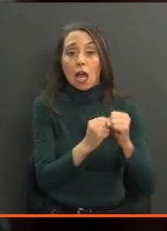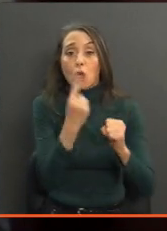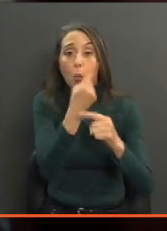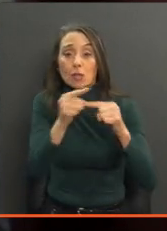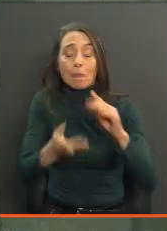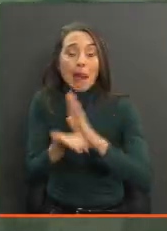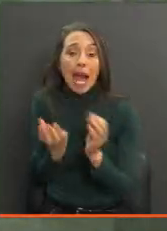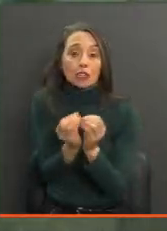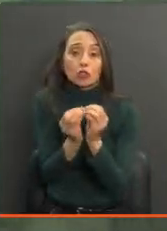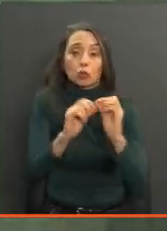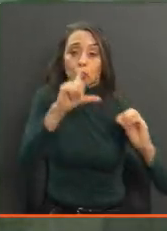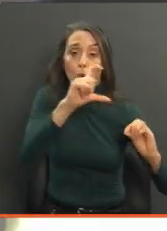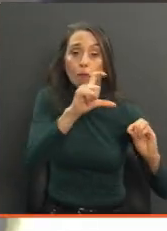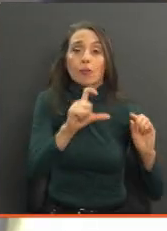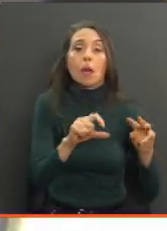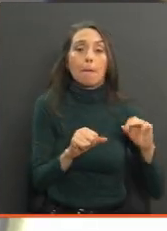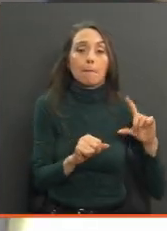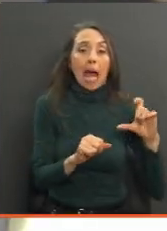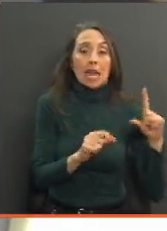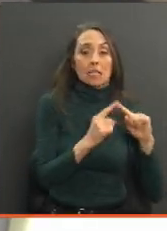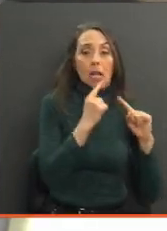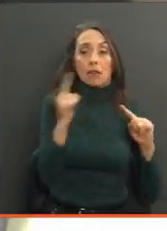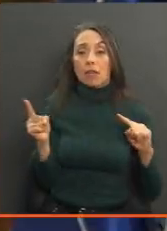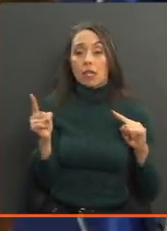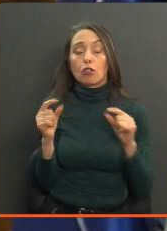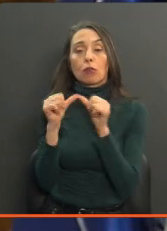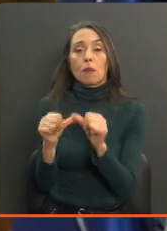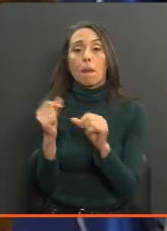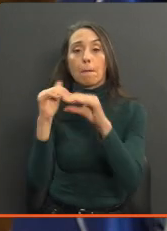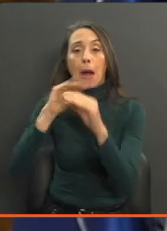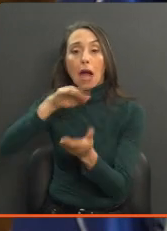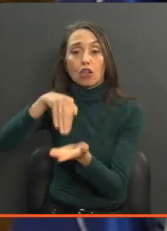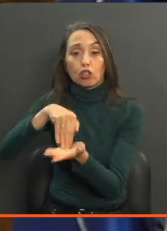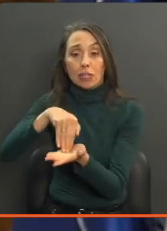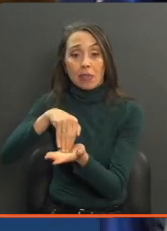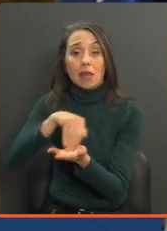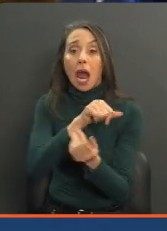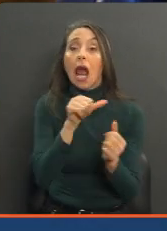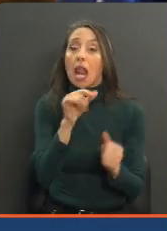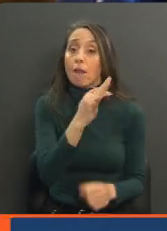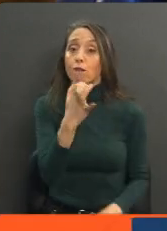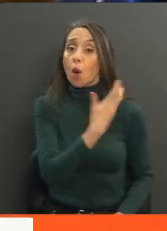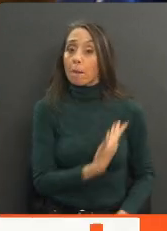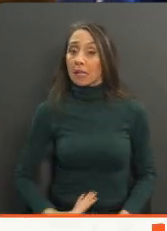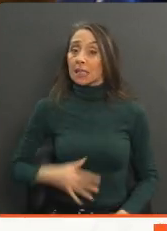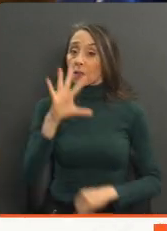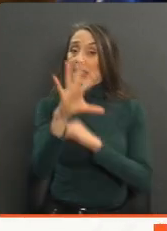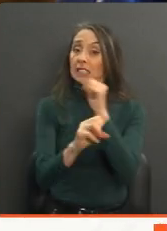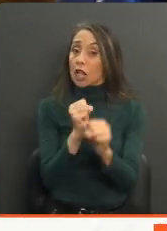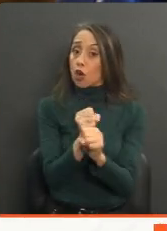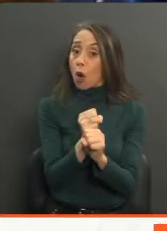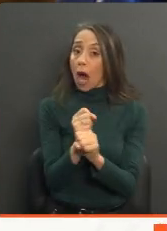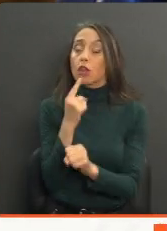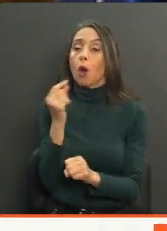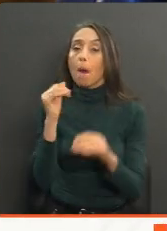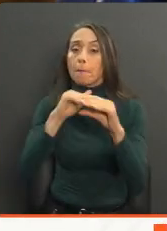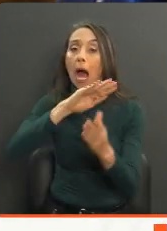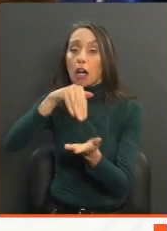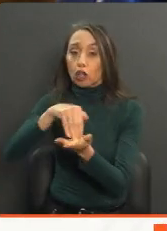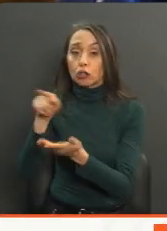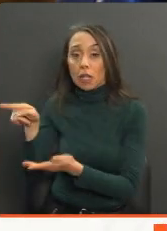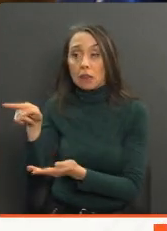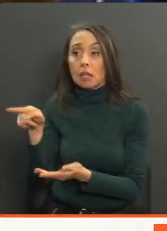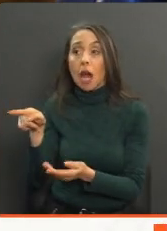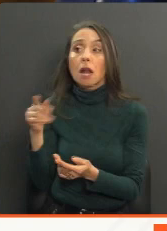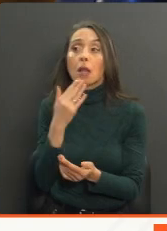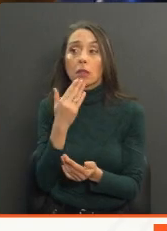Marcel emplazó así al ente autónomo que lideró por cinco años. Sería bueno, sería oportuno, es cierto que el Banco Central también pudiera compartir